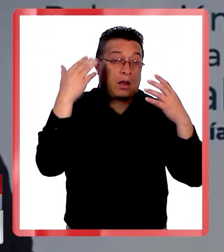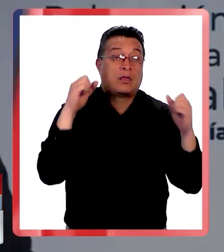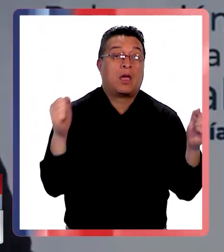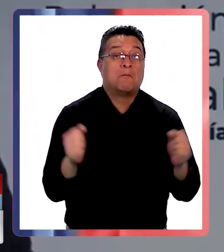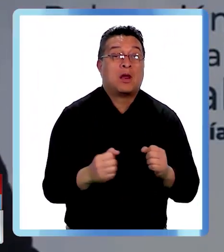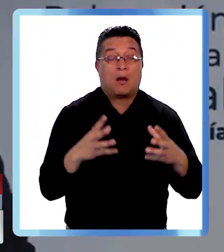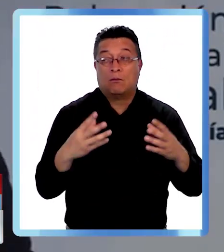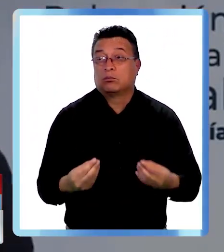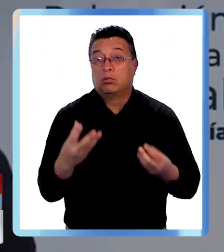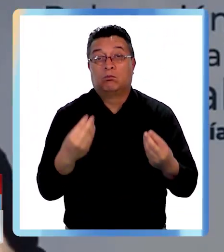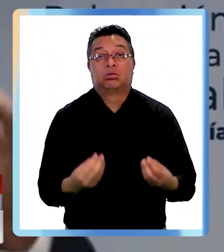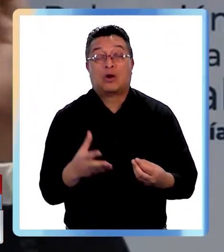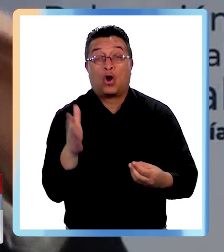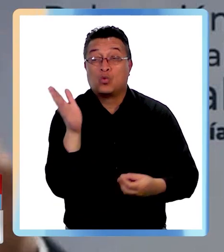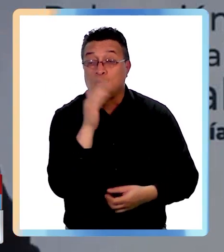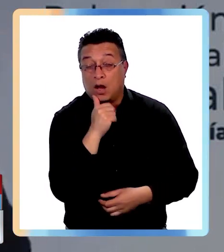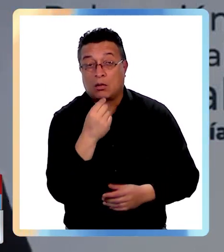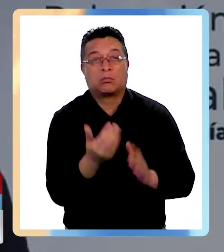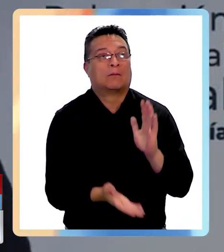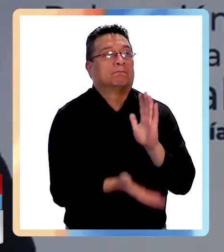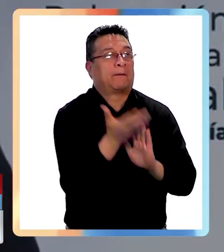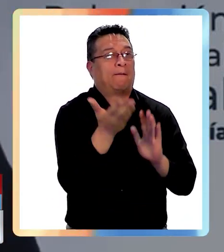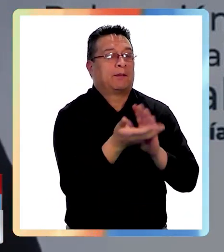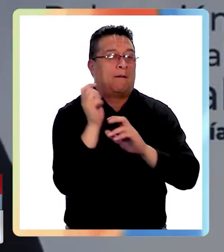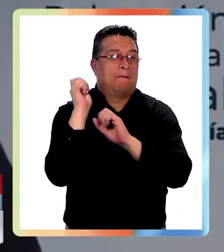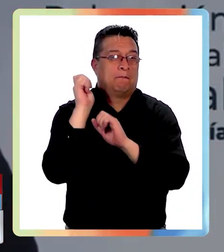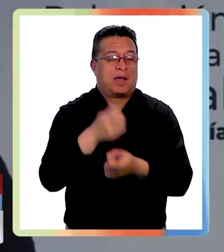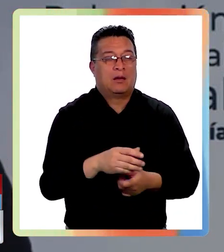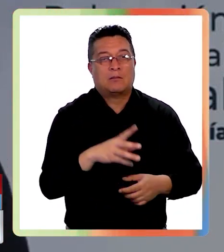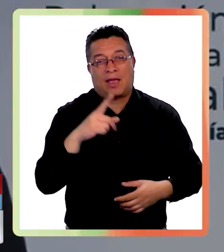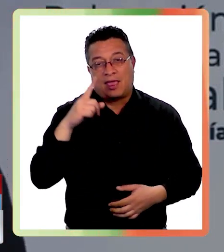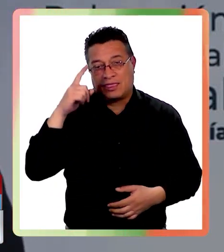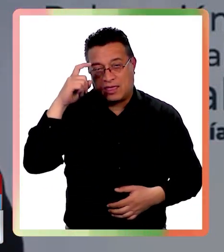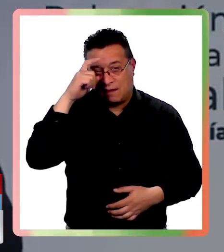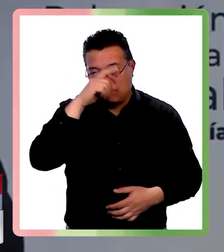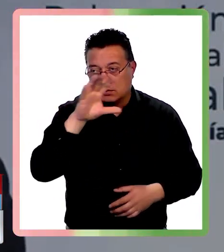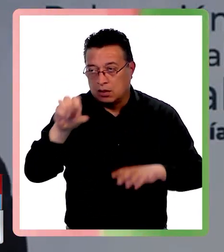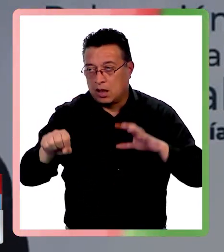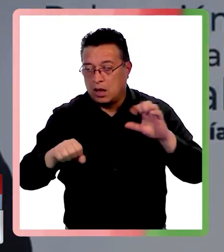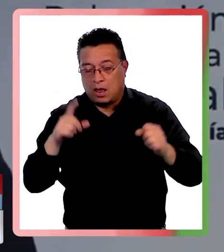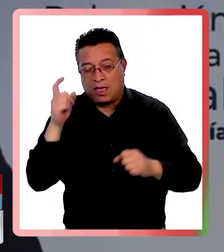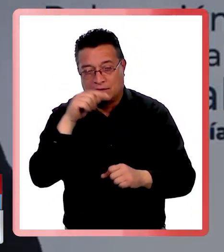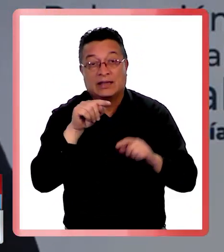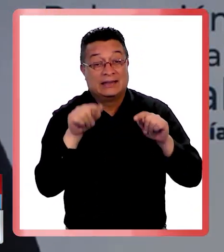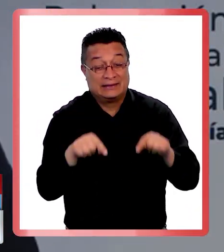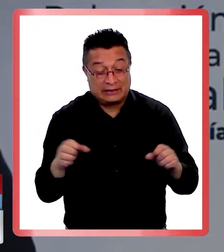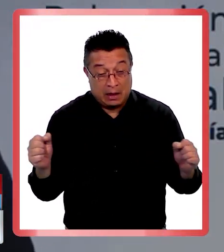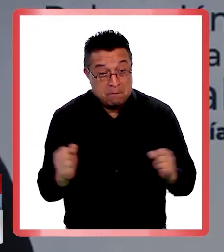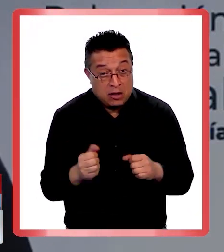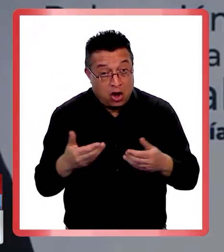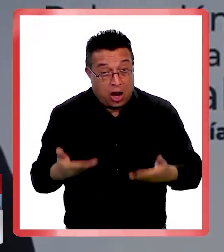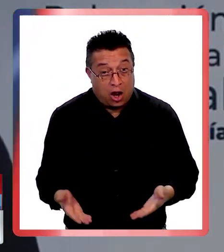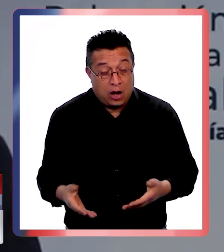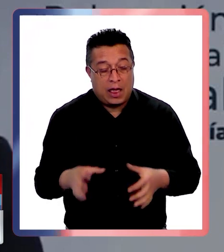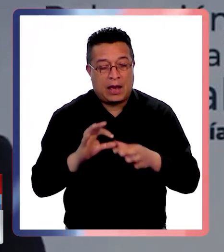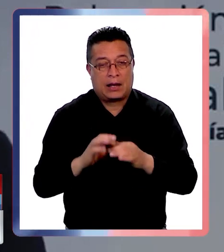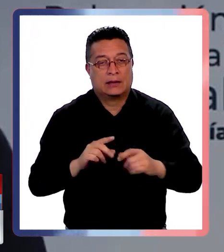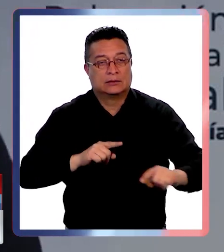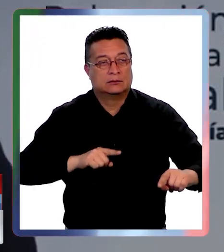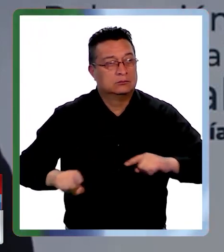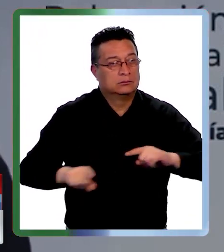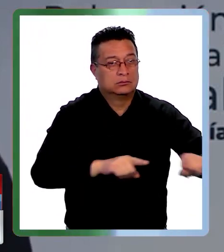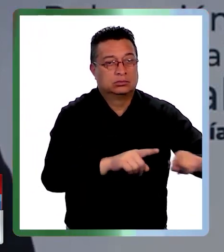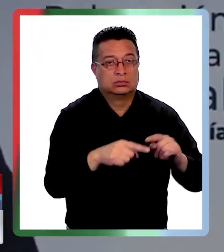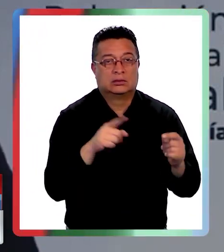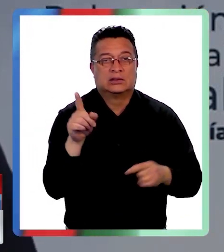invierno que como no hay pellets suben los precios y es muy difícil conseguir así que este invierno gracias a las gestiones que se ha